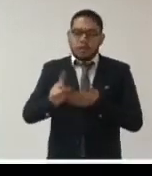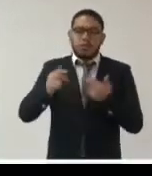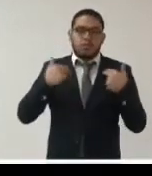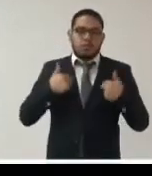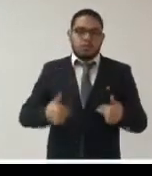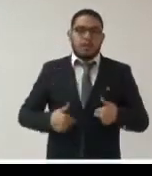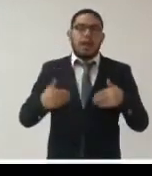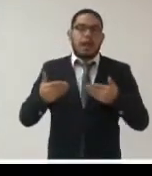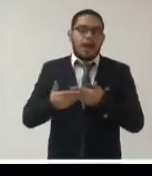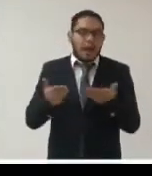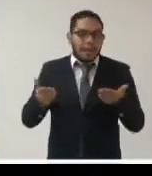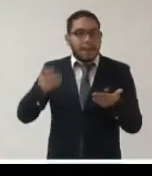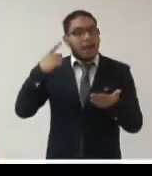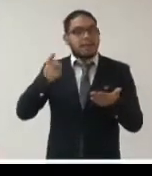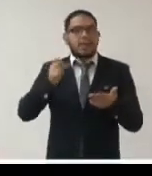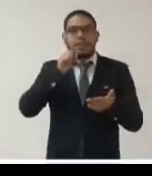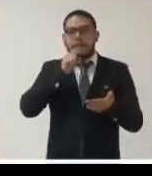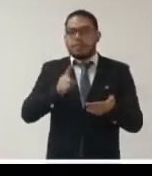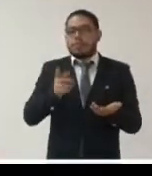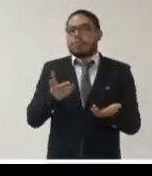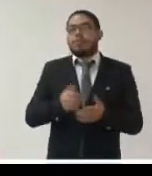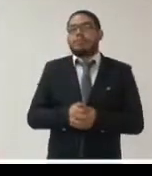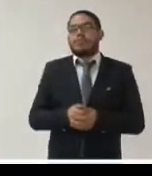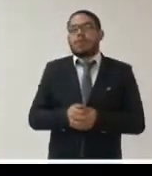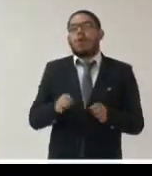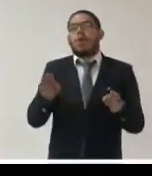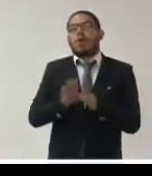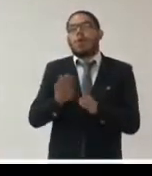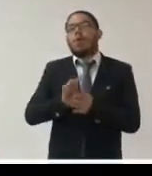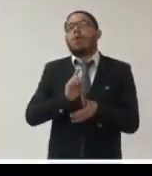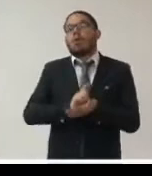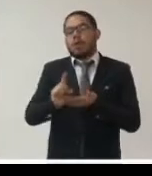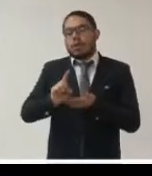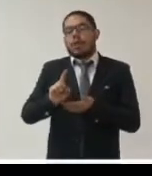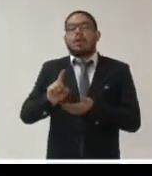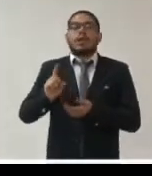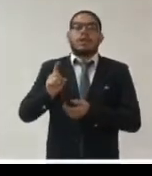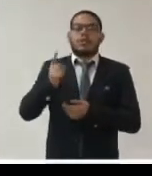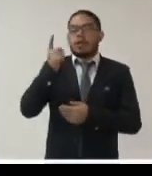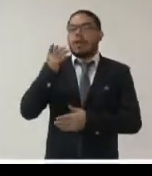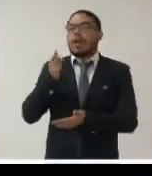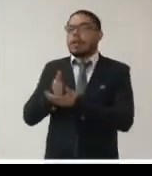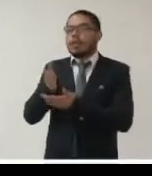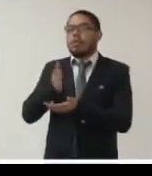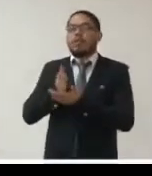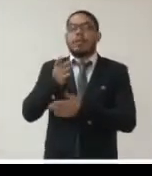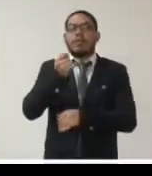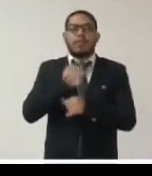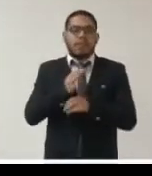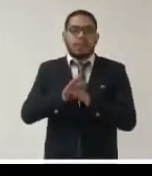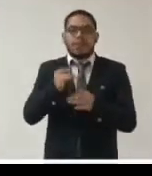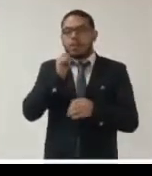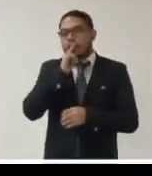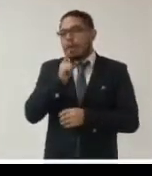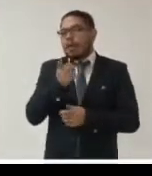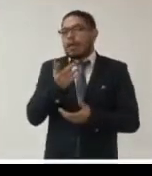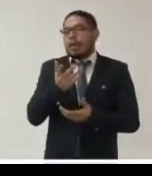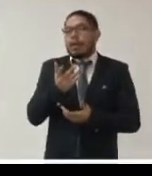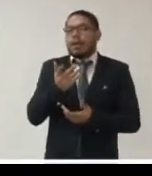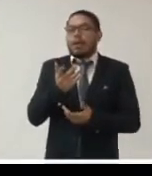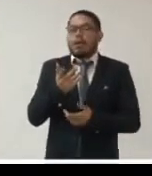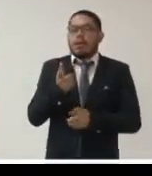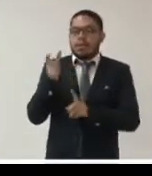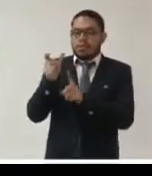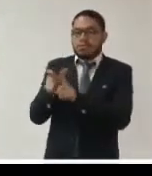importantes como los que nos toca tutelar como lo es el derecho de acceso a la información y la protección de los datos personales